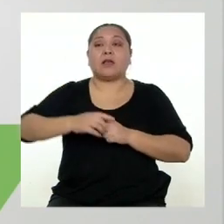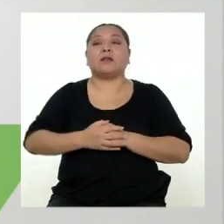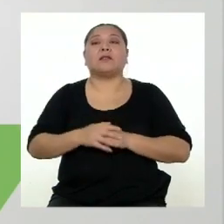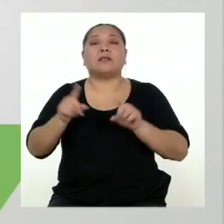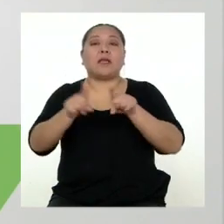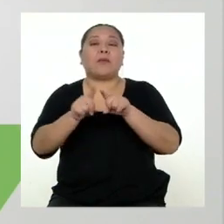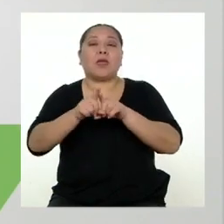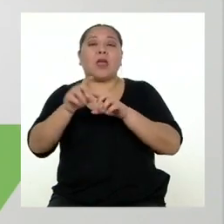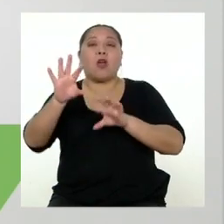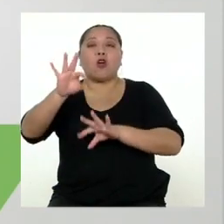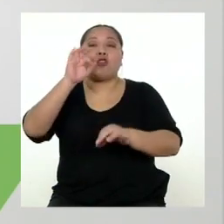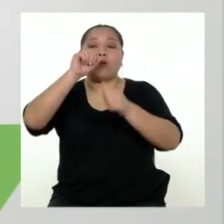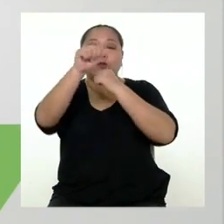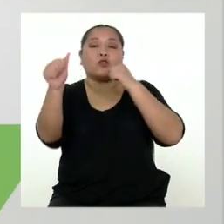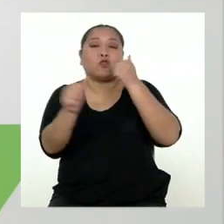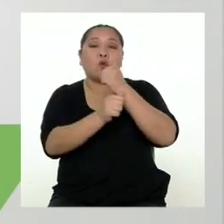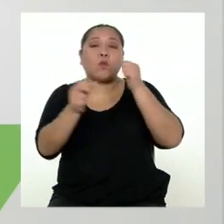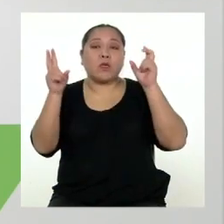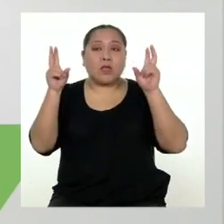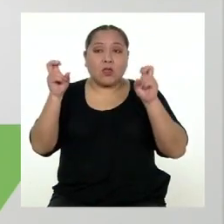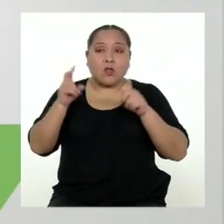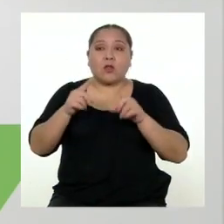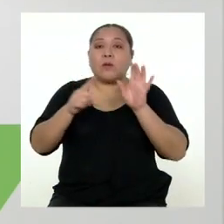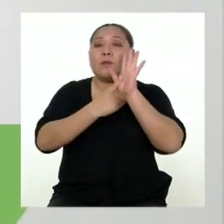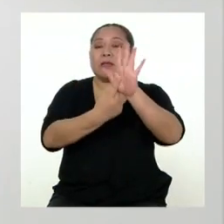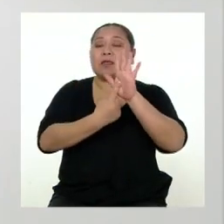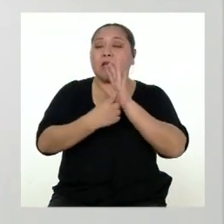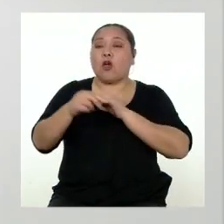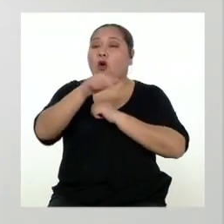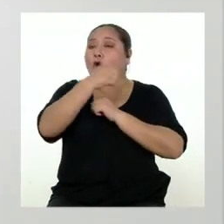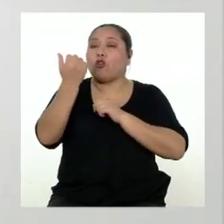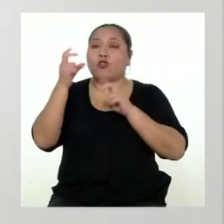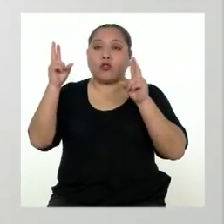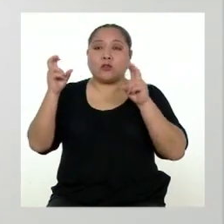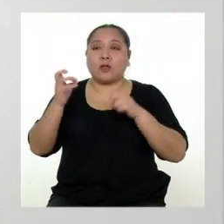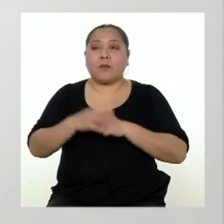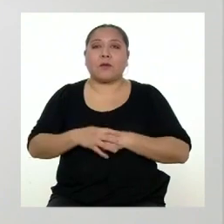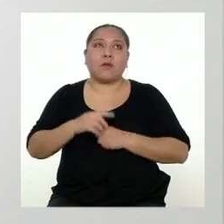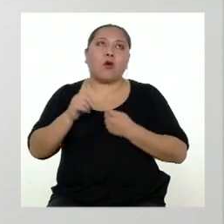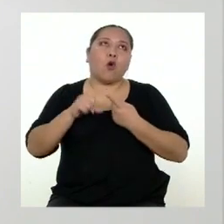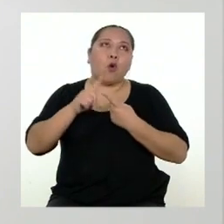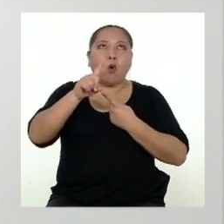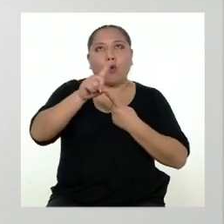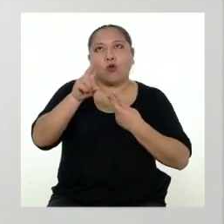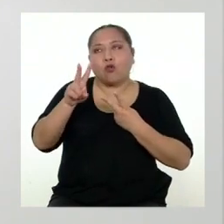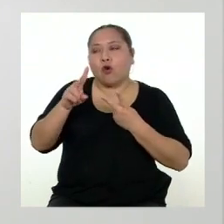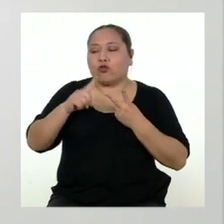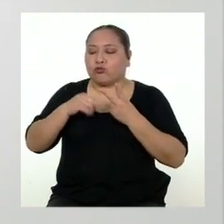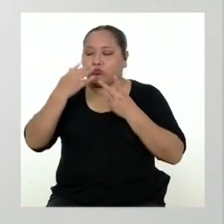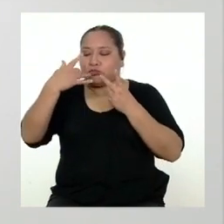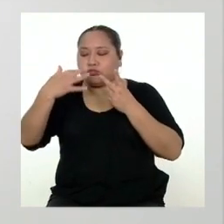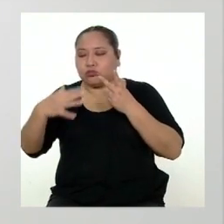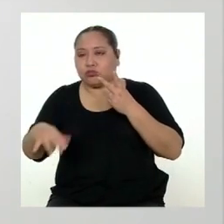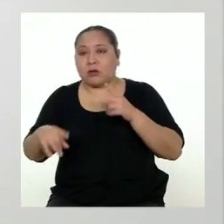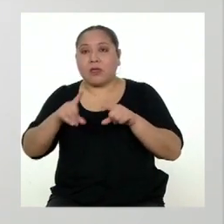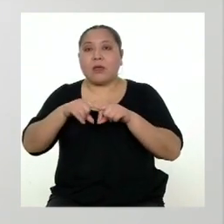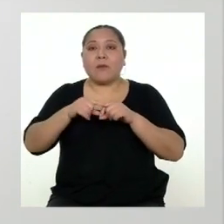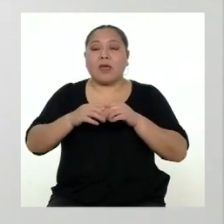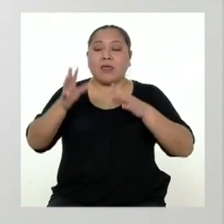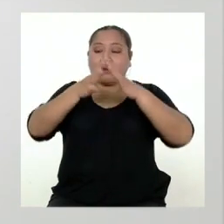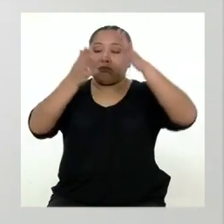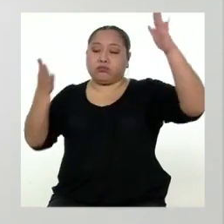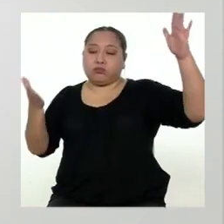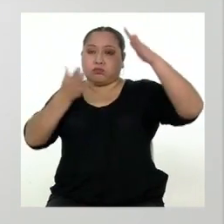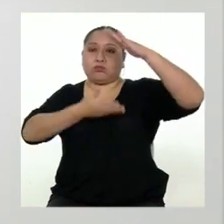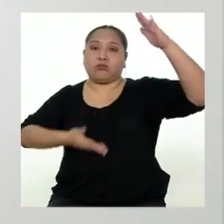subtítulos o encabezados y sirven para presentar subtemas. Puede haber uno, dos o más, según el tamaño de la